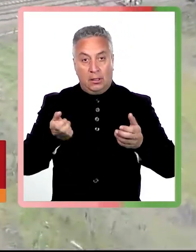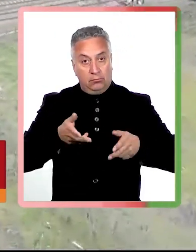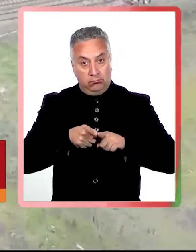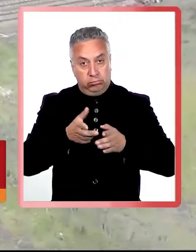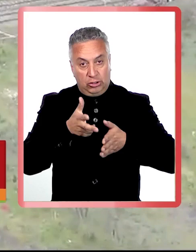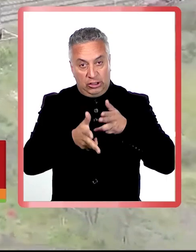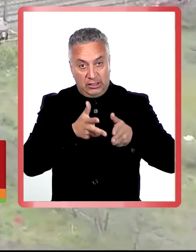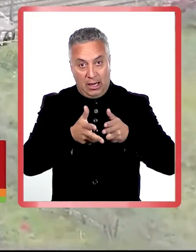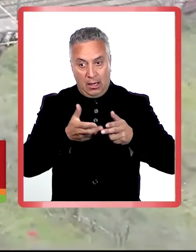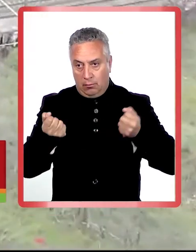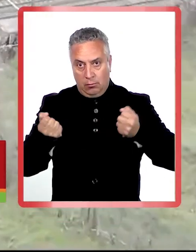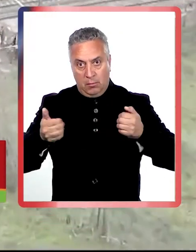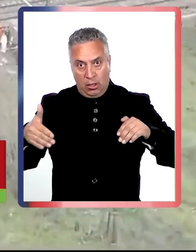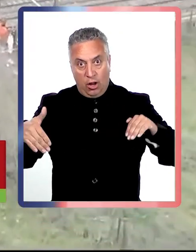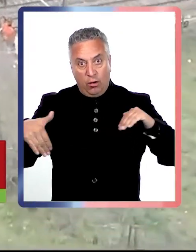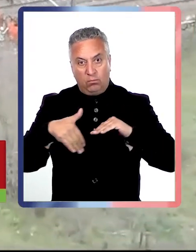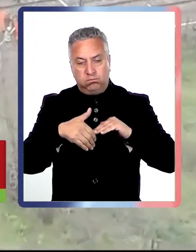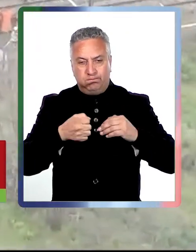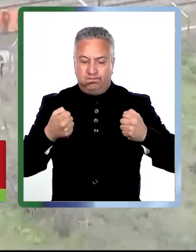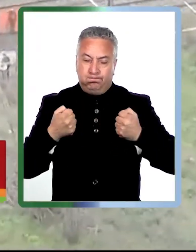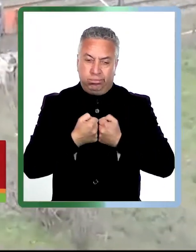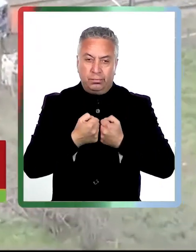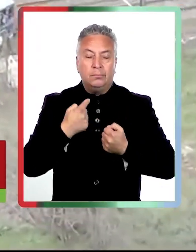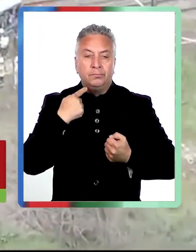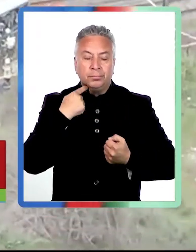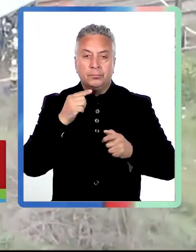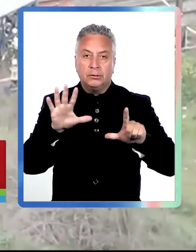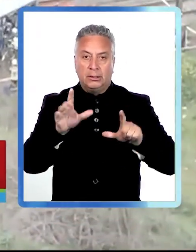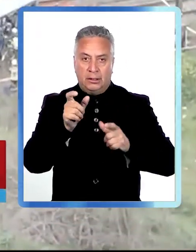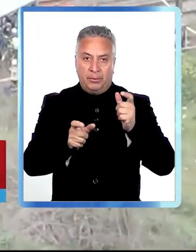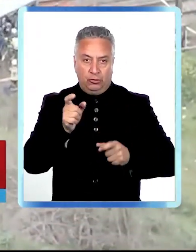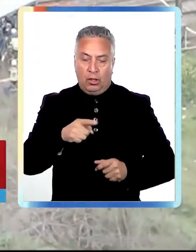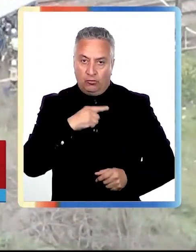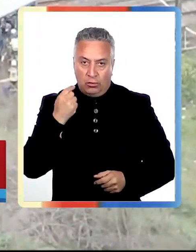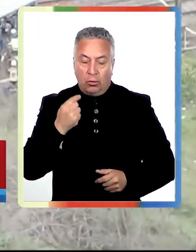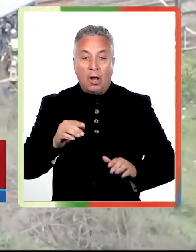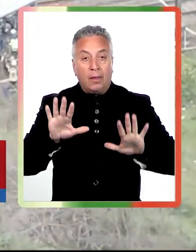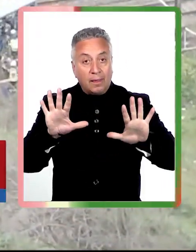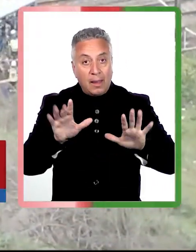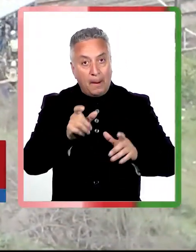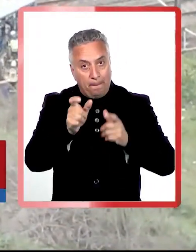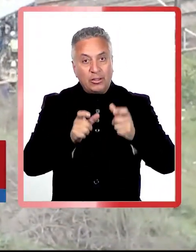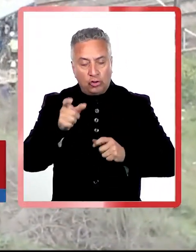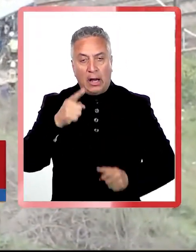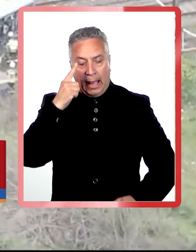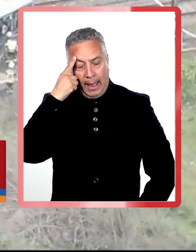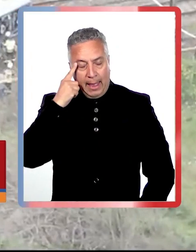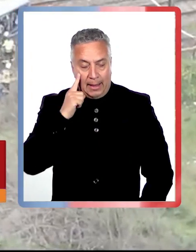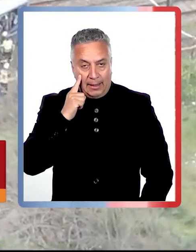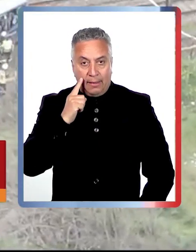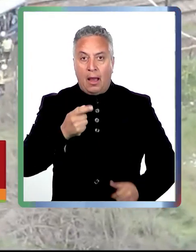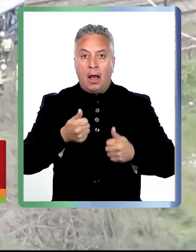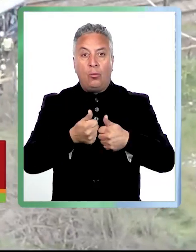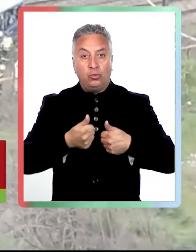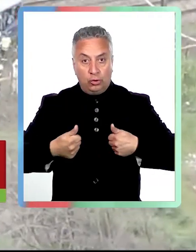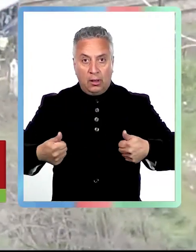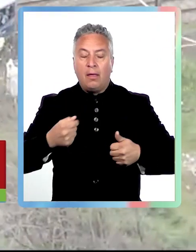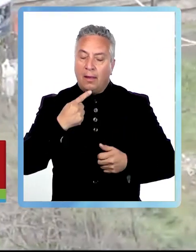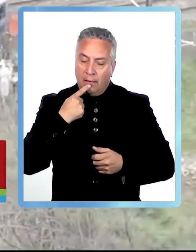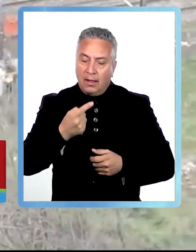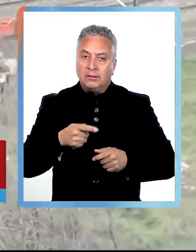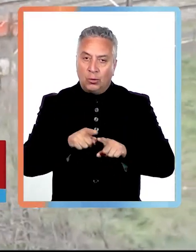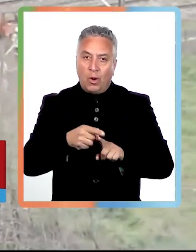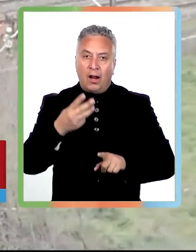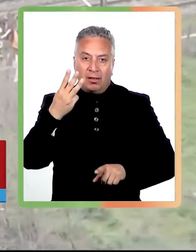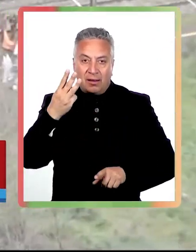biotren terminó con 7 personas fallecidas. Otras 10 resultaron con lesiones de consideración. Autoridades decretaron